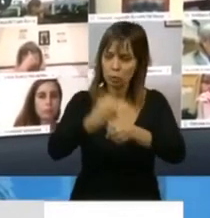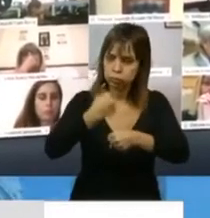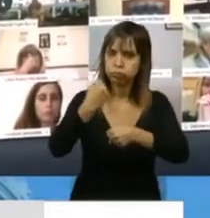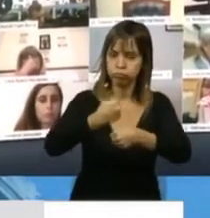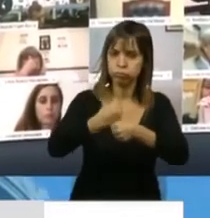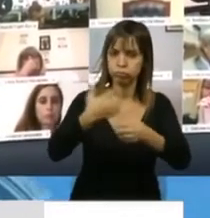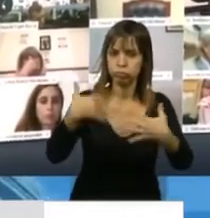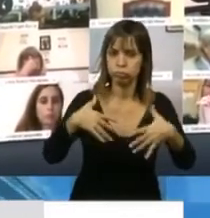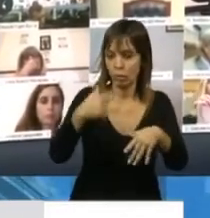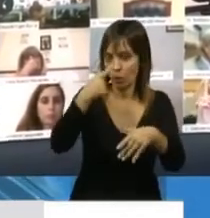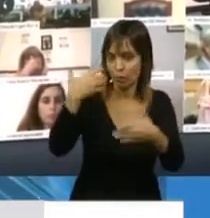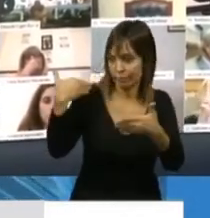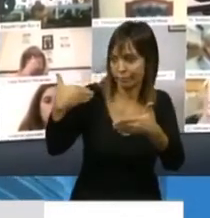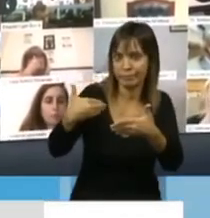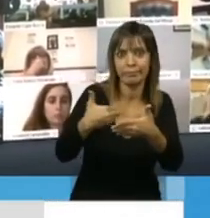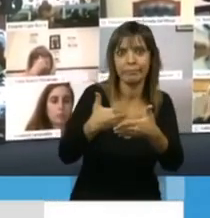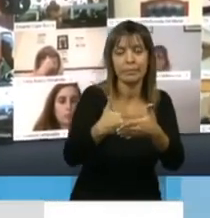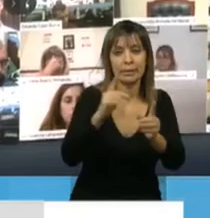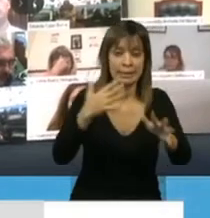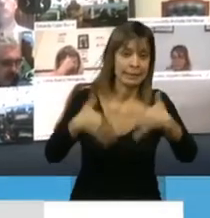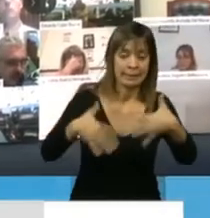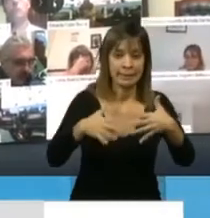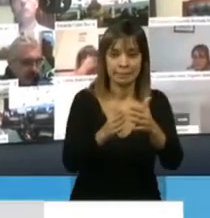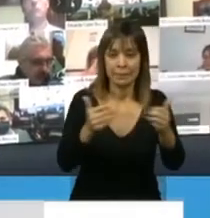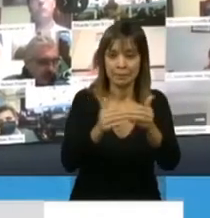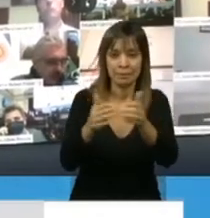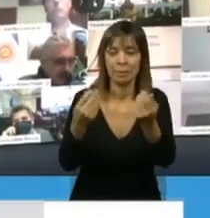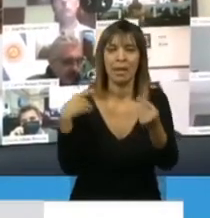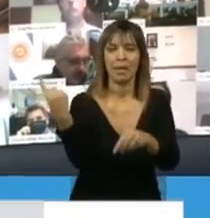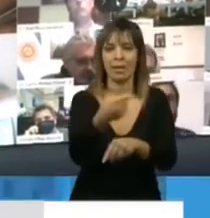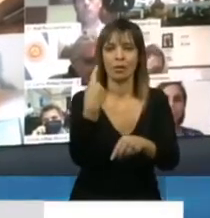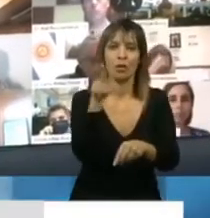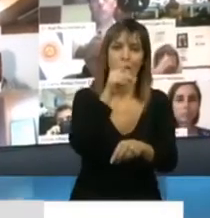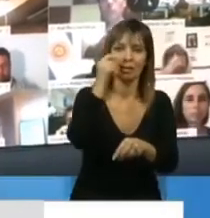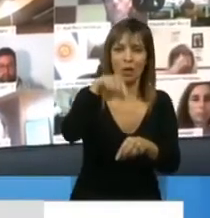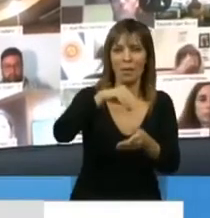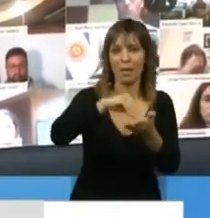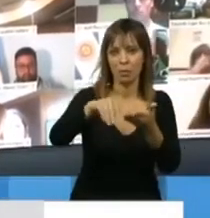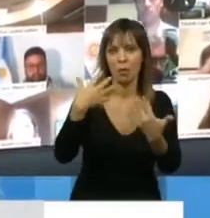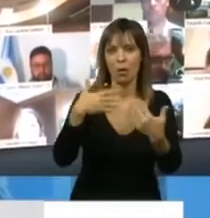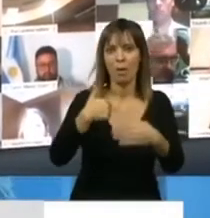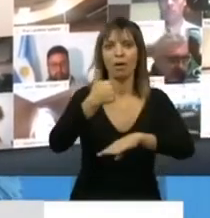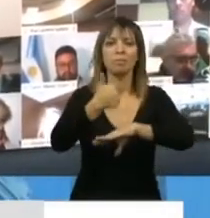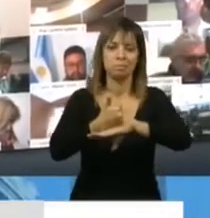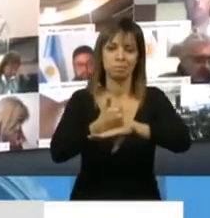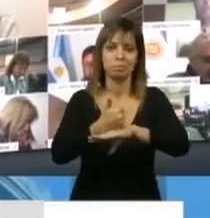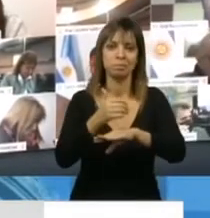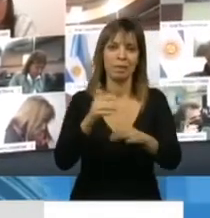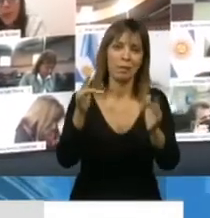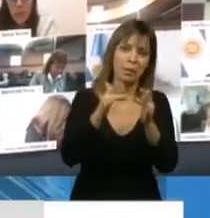sobre todo en estos últimos días y a contrarreloj para que todos los diputados y diputadas estemos presentes de alguna u otra manera.